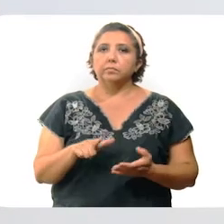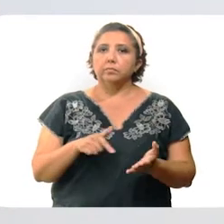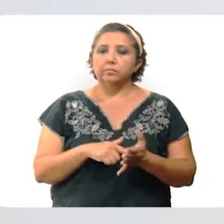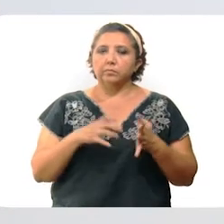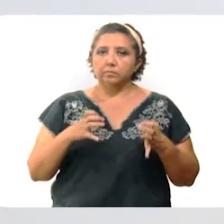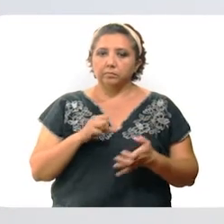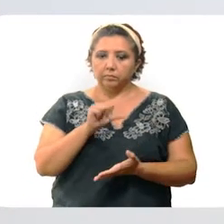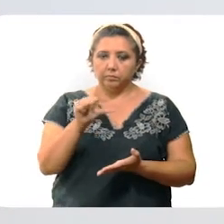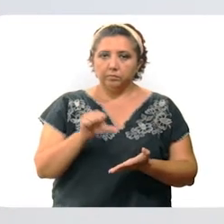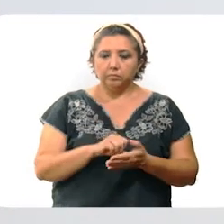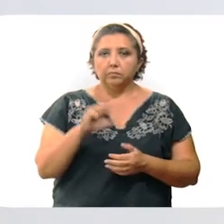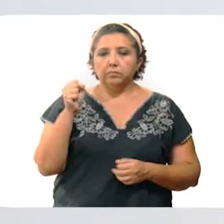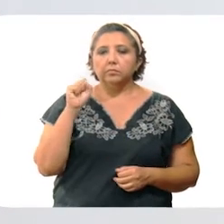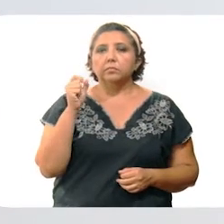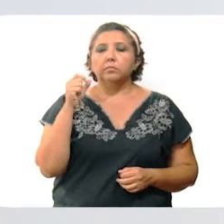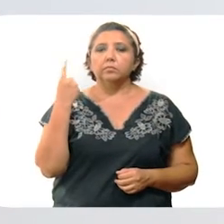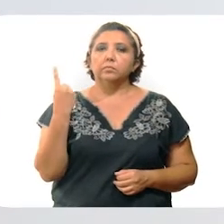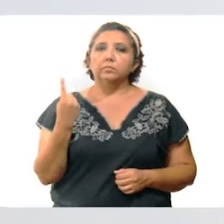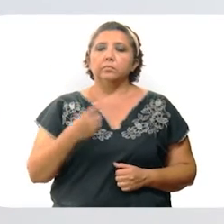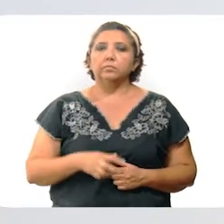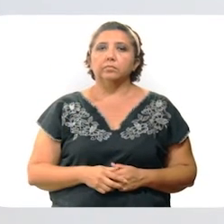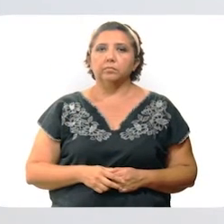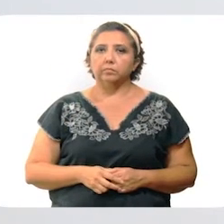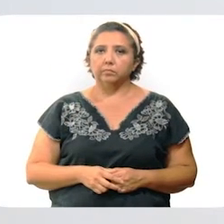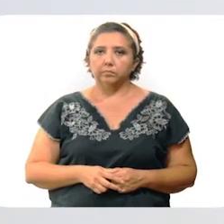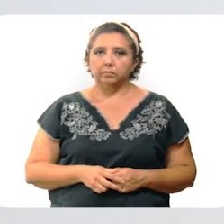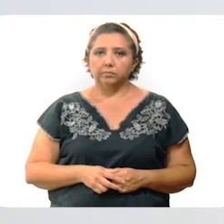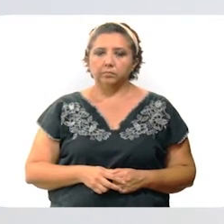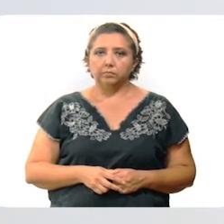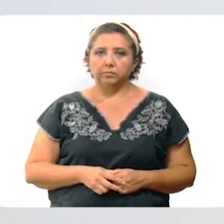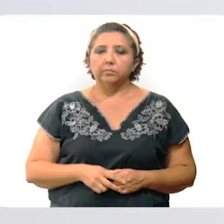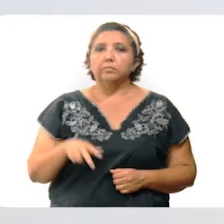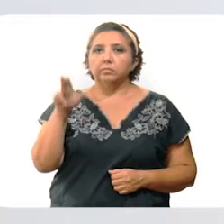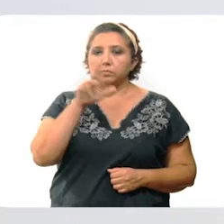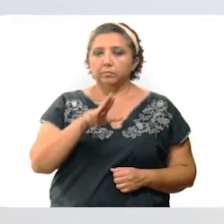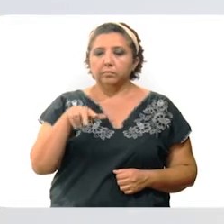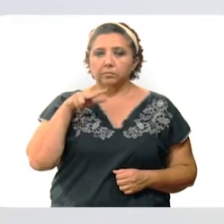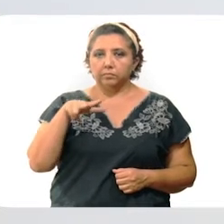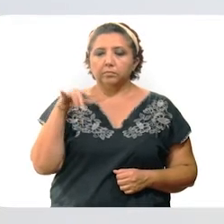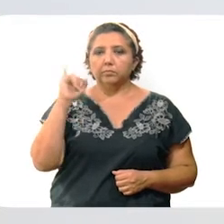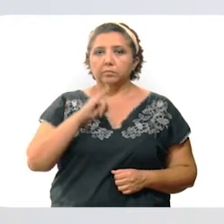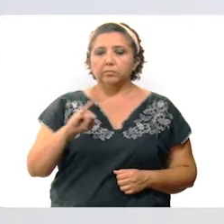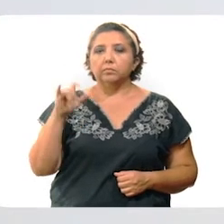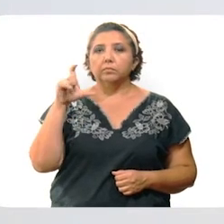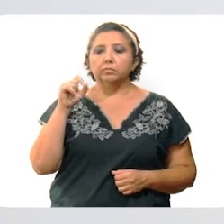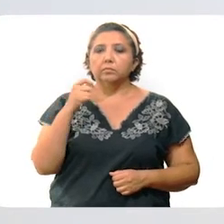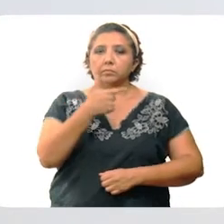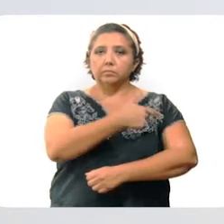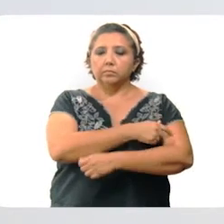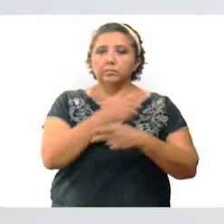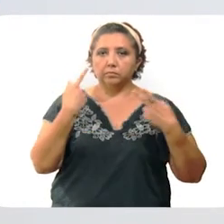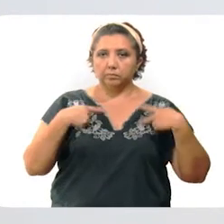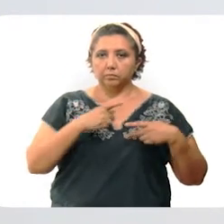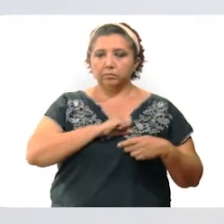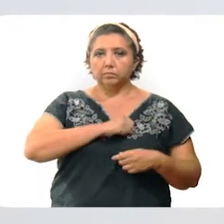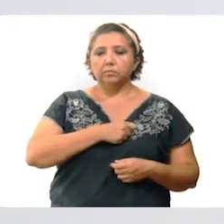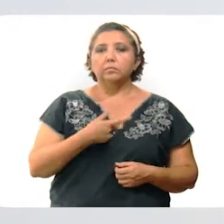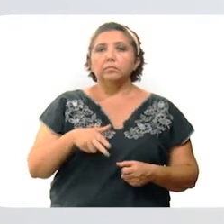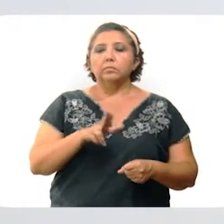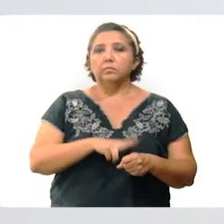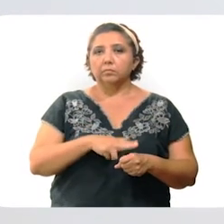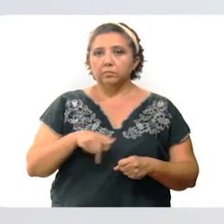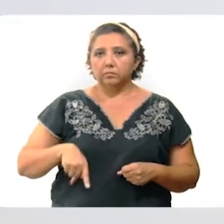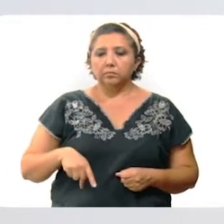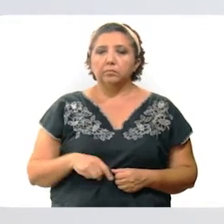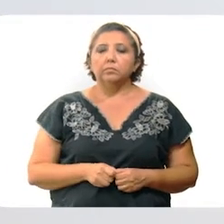módulo ubicado en el Centro de Convenciones Yucatán, siglo XXI. Del martes 18 al jueves 20 se vacunará al personal de salud de clínicas